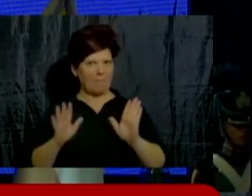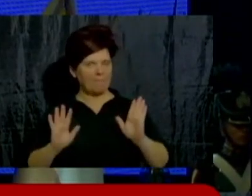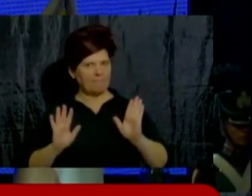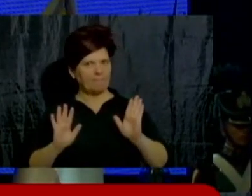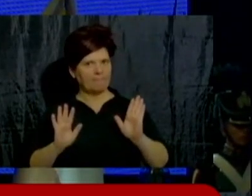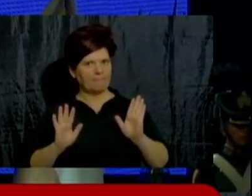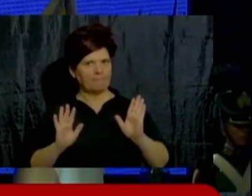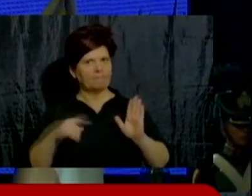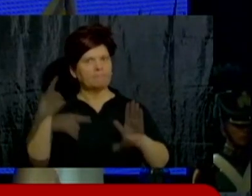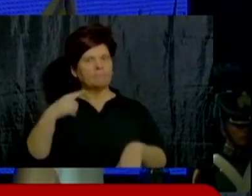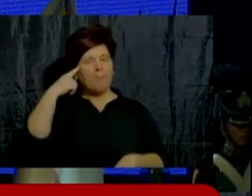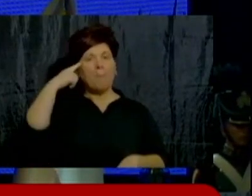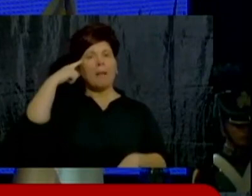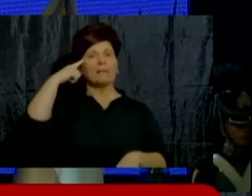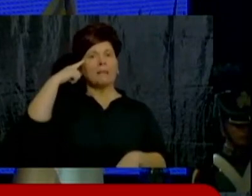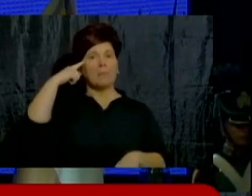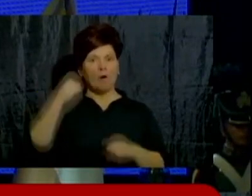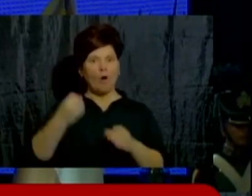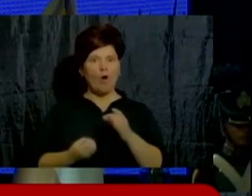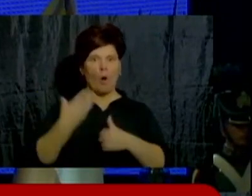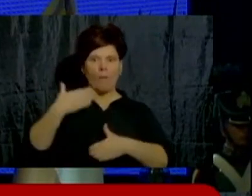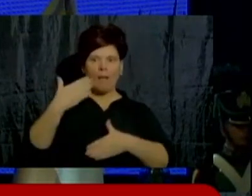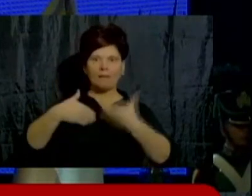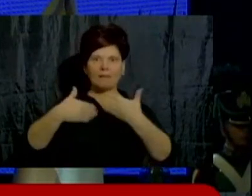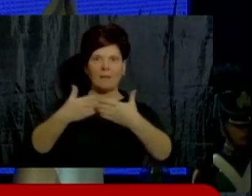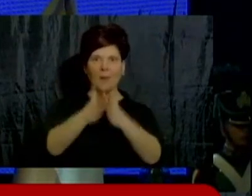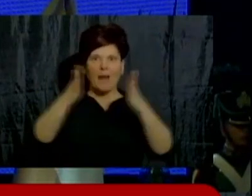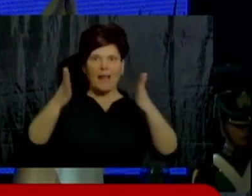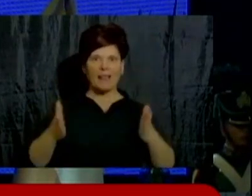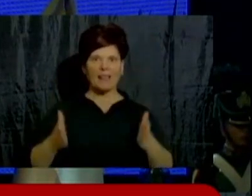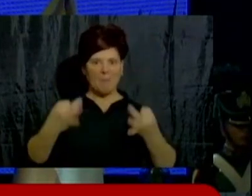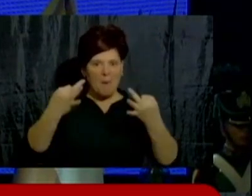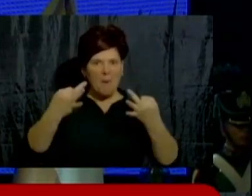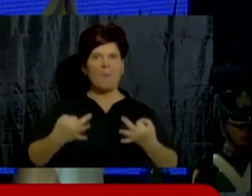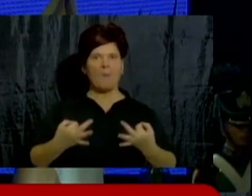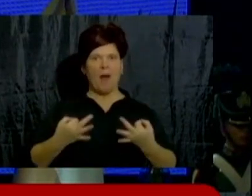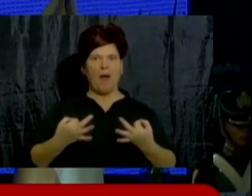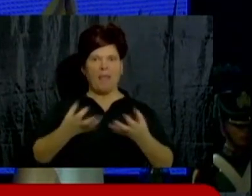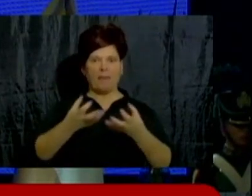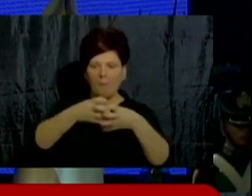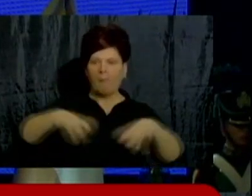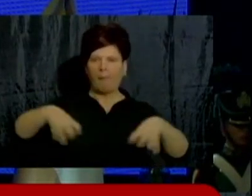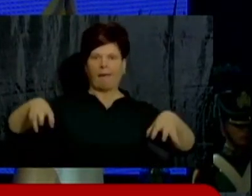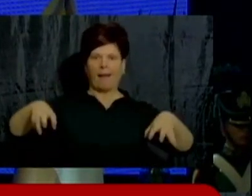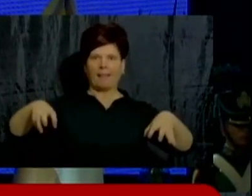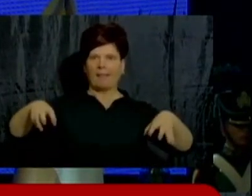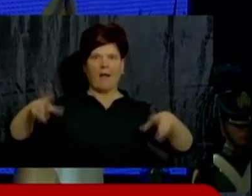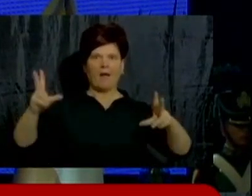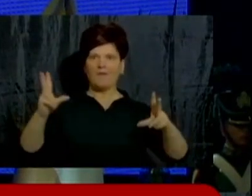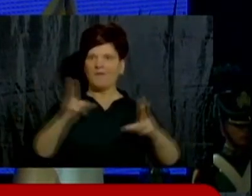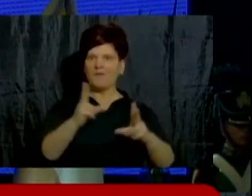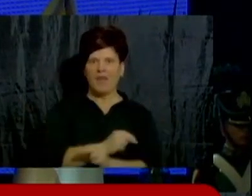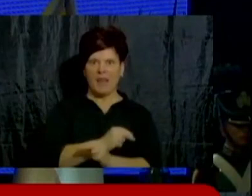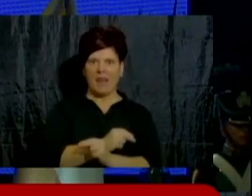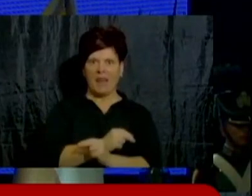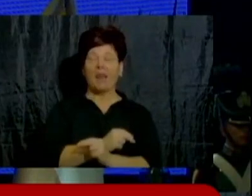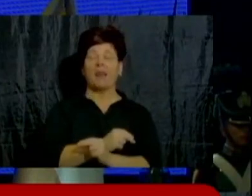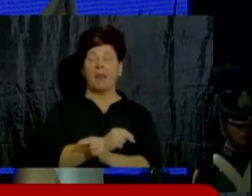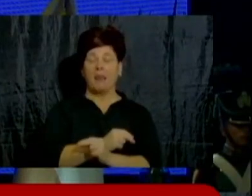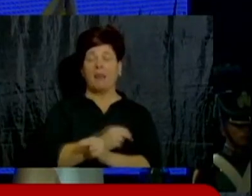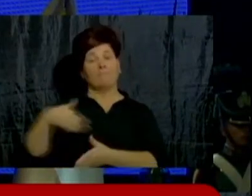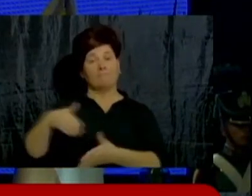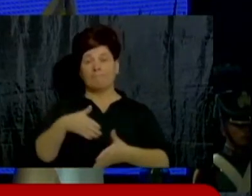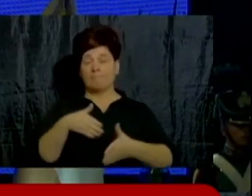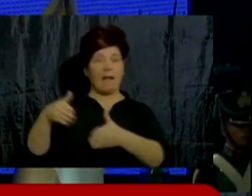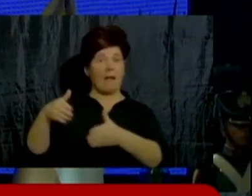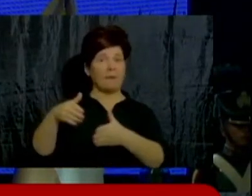Cuando creíamos que comenzaba una etapa de superación de divisiones y que se terminaba la grieta que tanto daño nos había hecho, el camino viene siendo